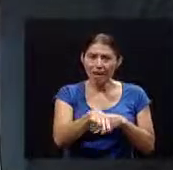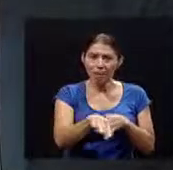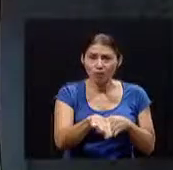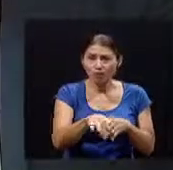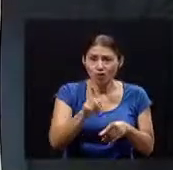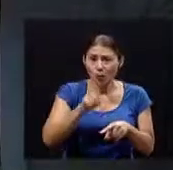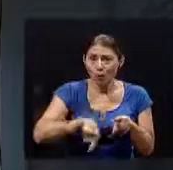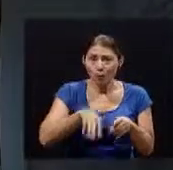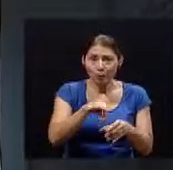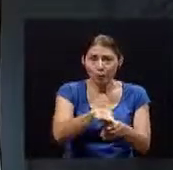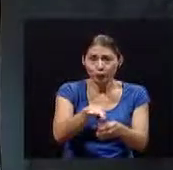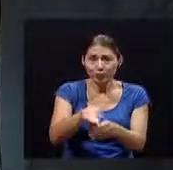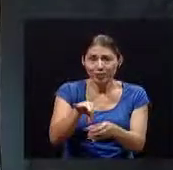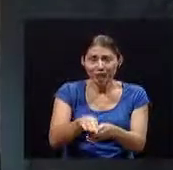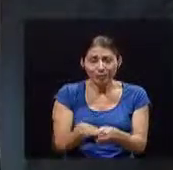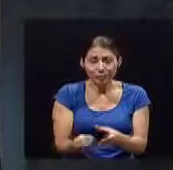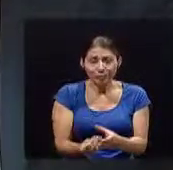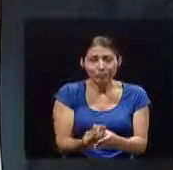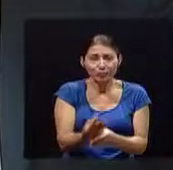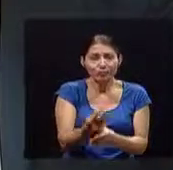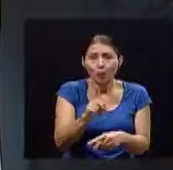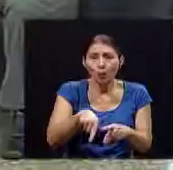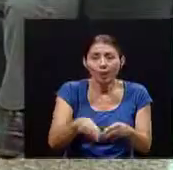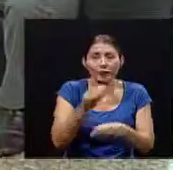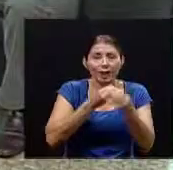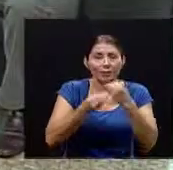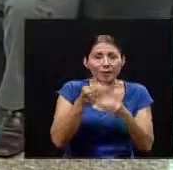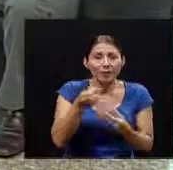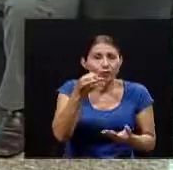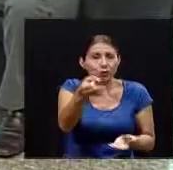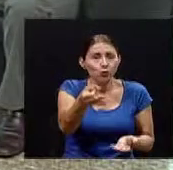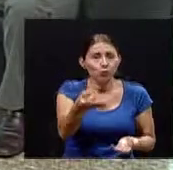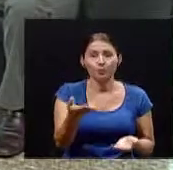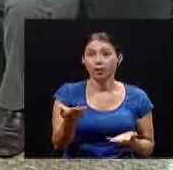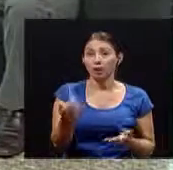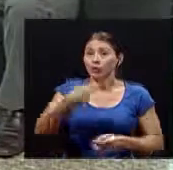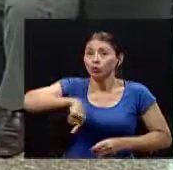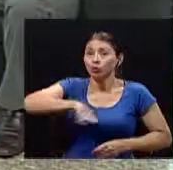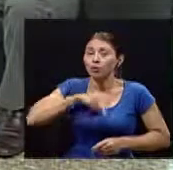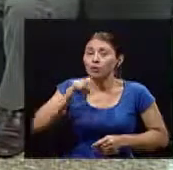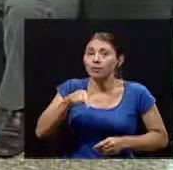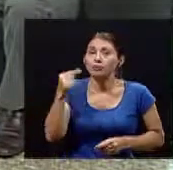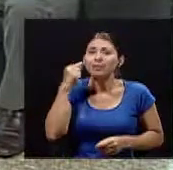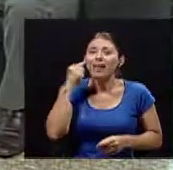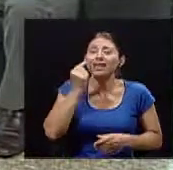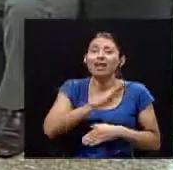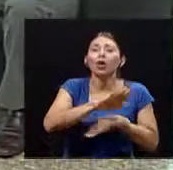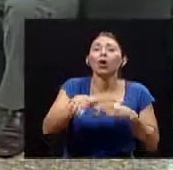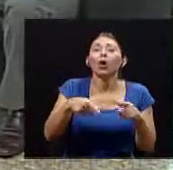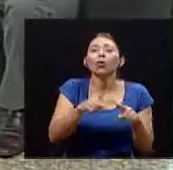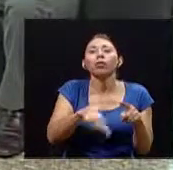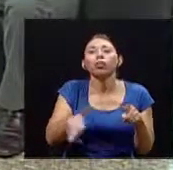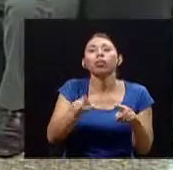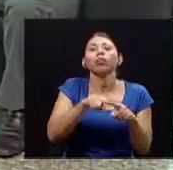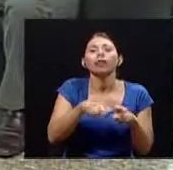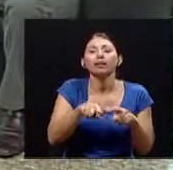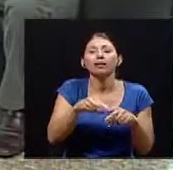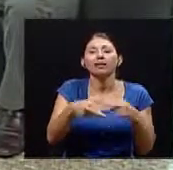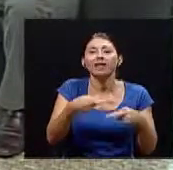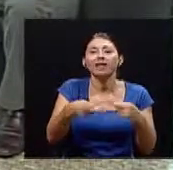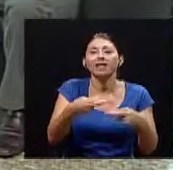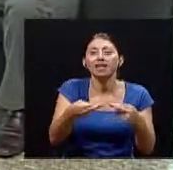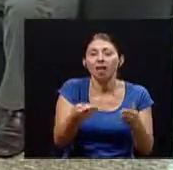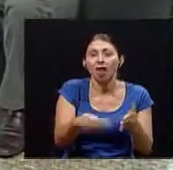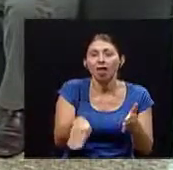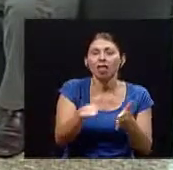y por ende alimentarnos en un futuro? es que al final tenemos que pensar que todo se recicla ¿verdad? entonces